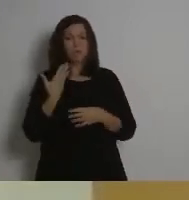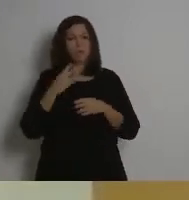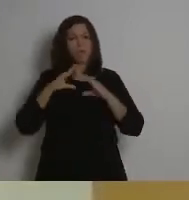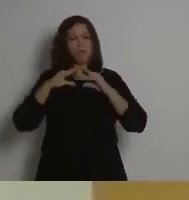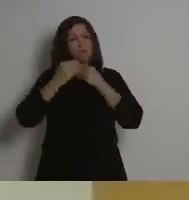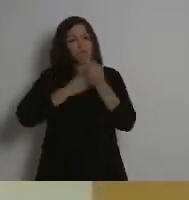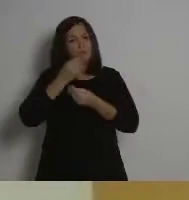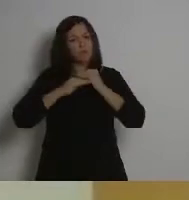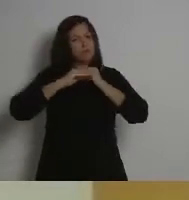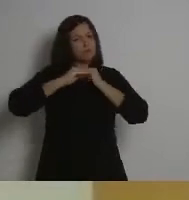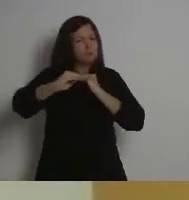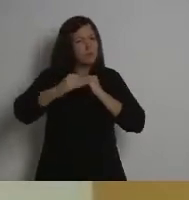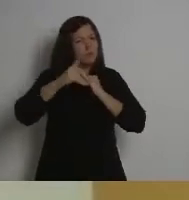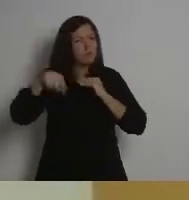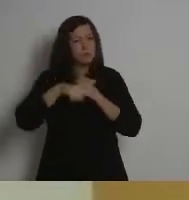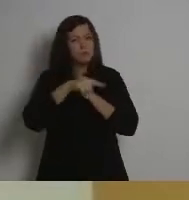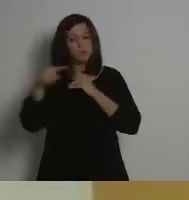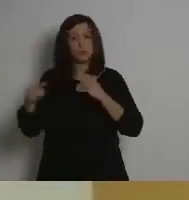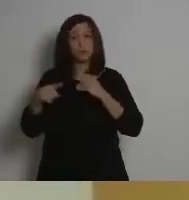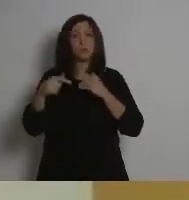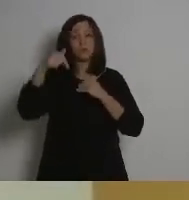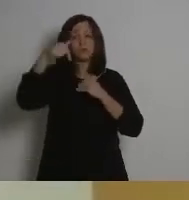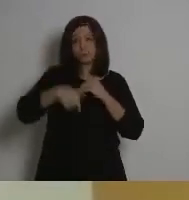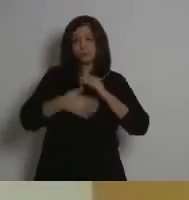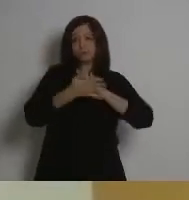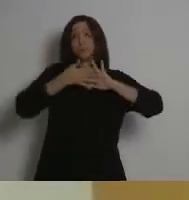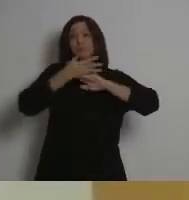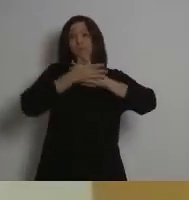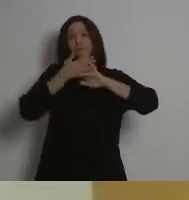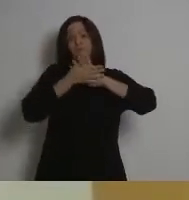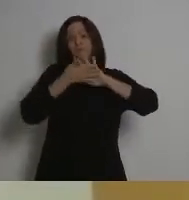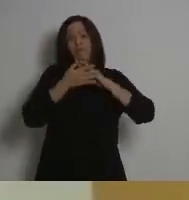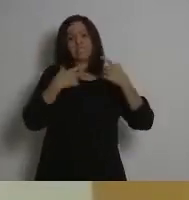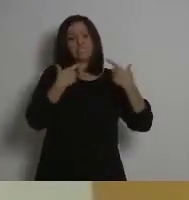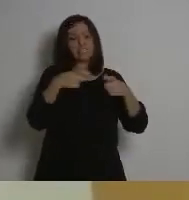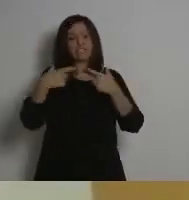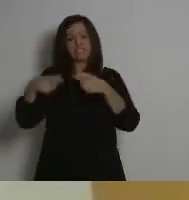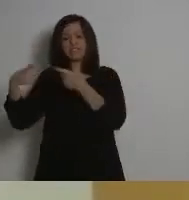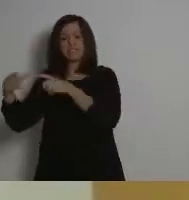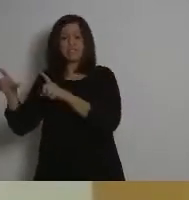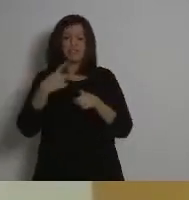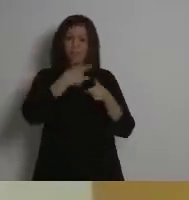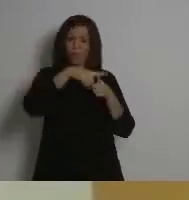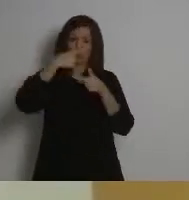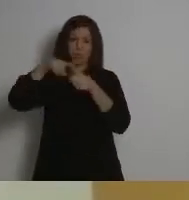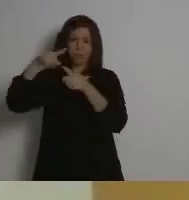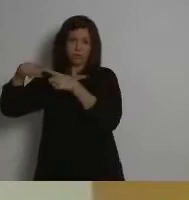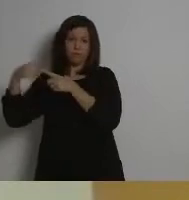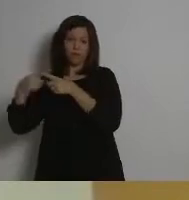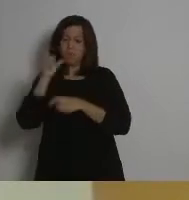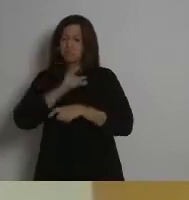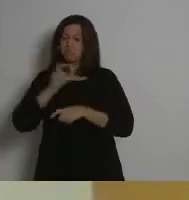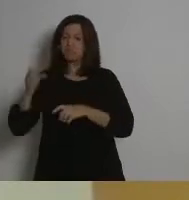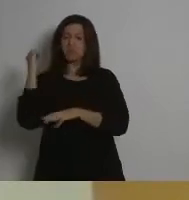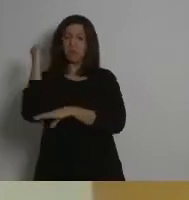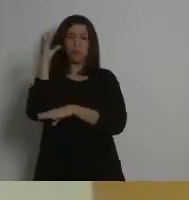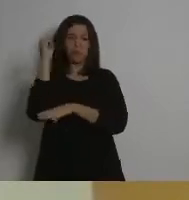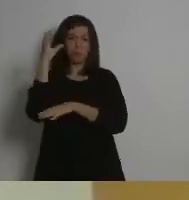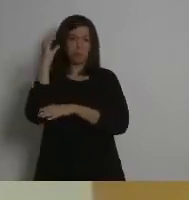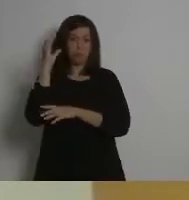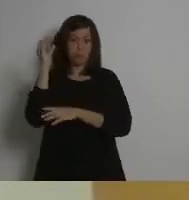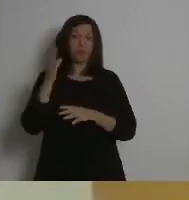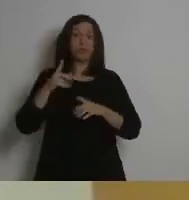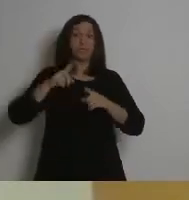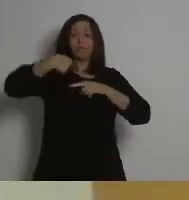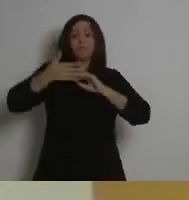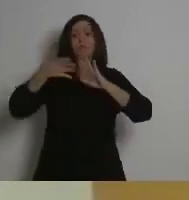Para hablar de todo esto, escucharemos a voces de distintos sectores que nos ayudarán a poner luz a todas estas preguntas y